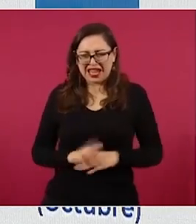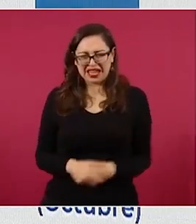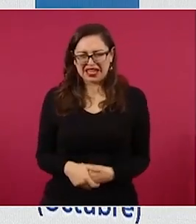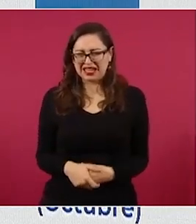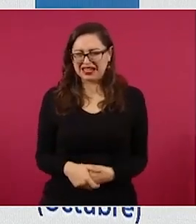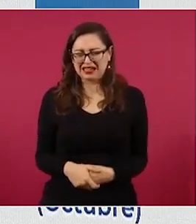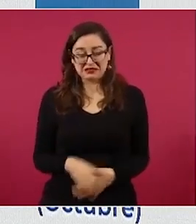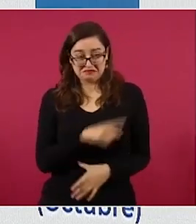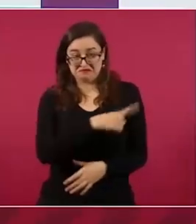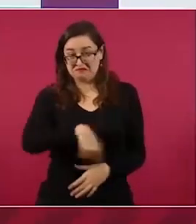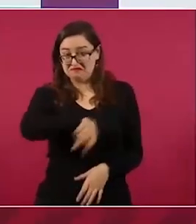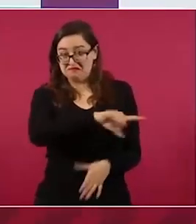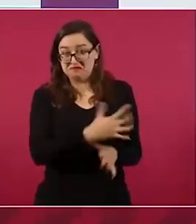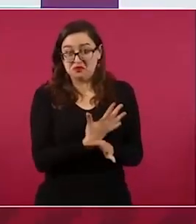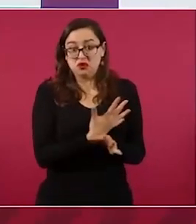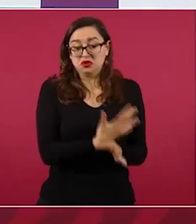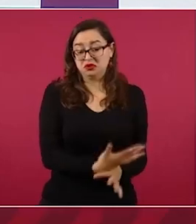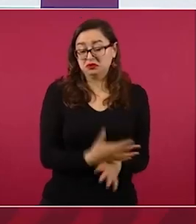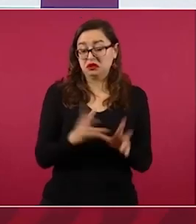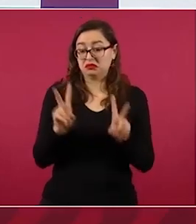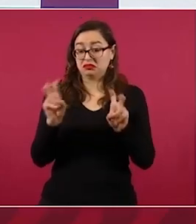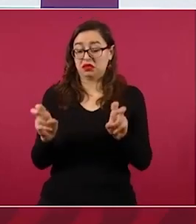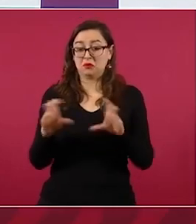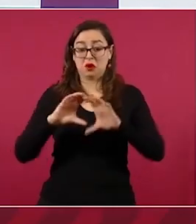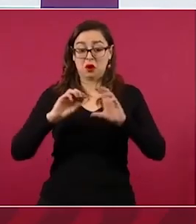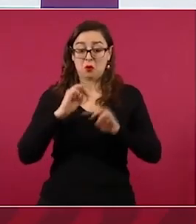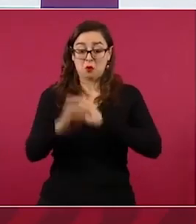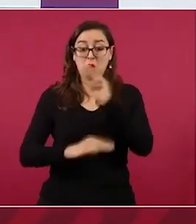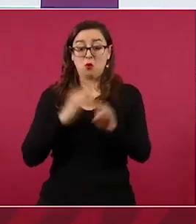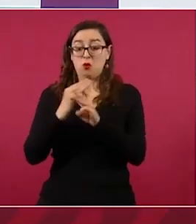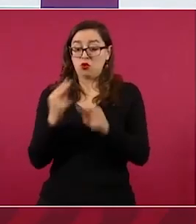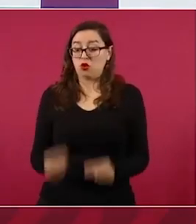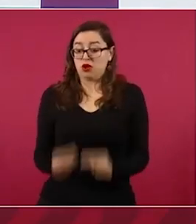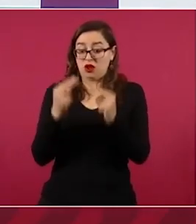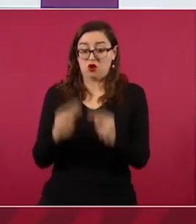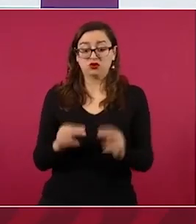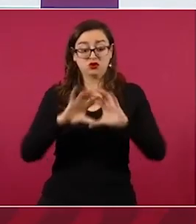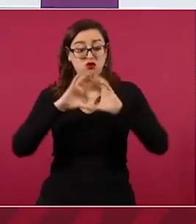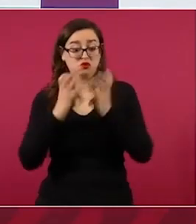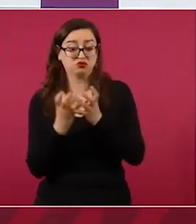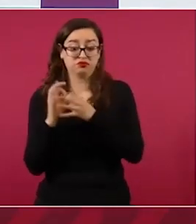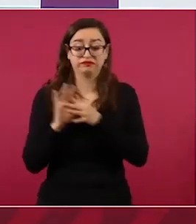no importaba fomentar las actividades agropecuarias